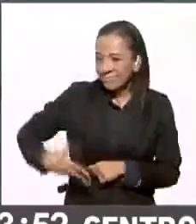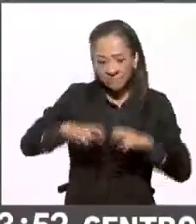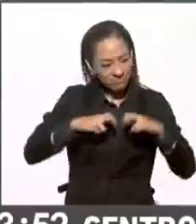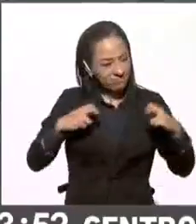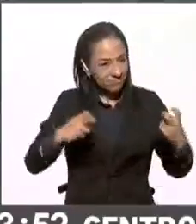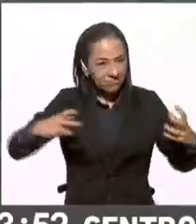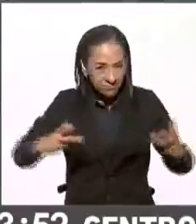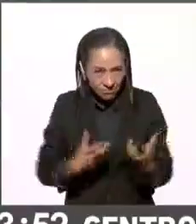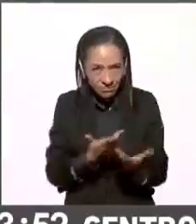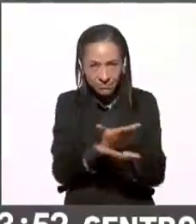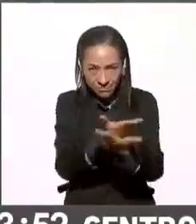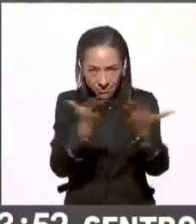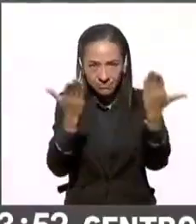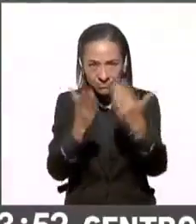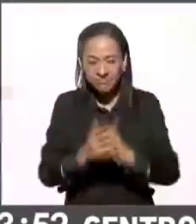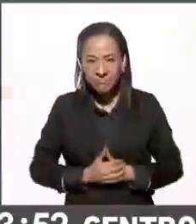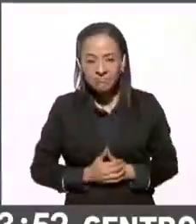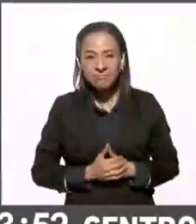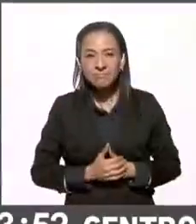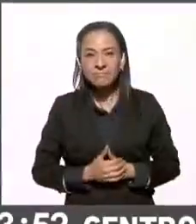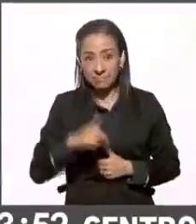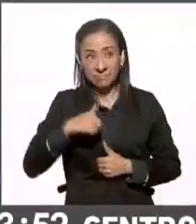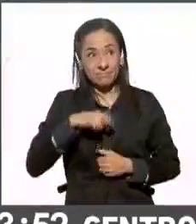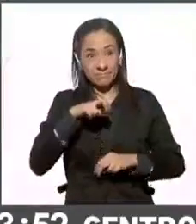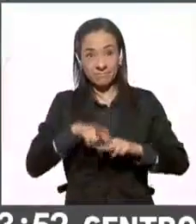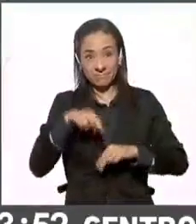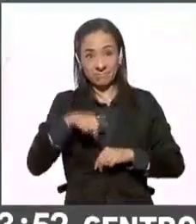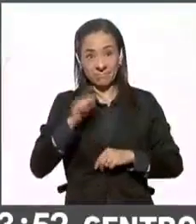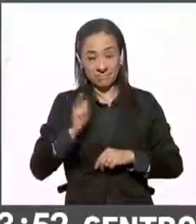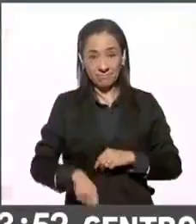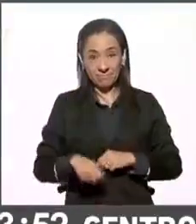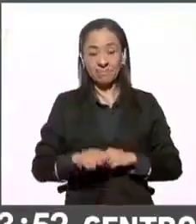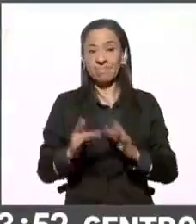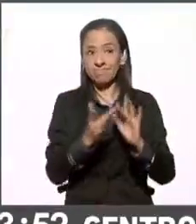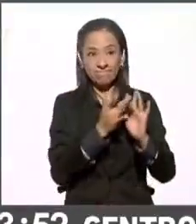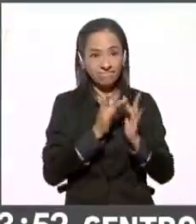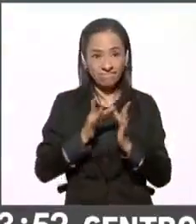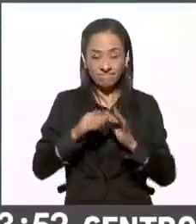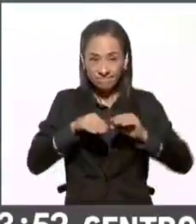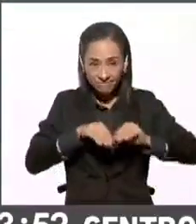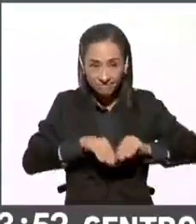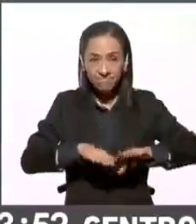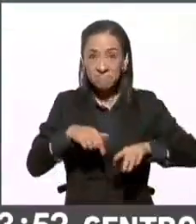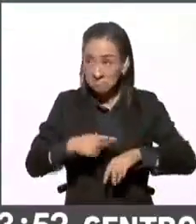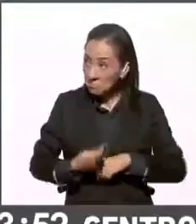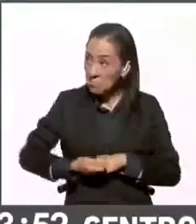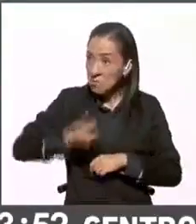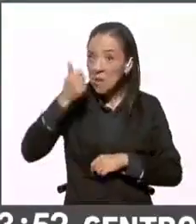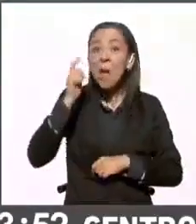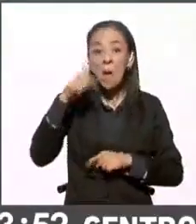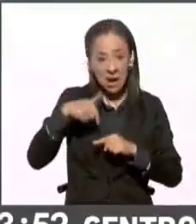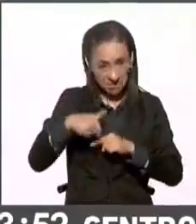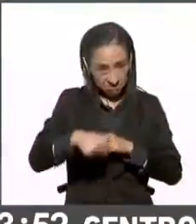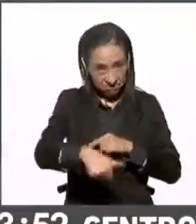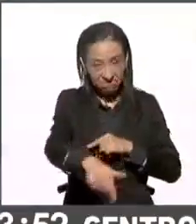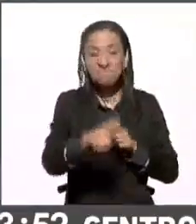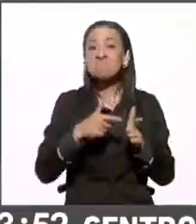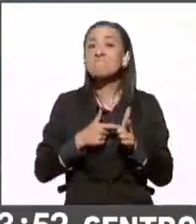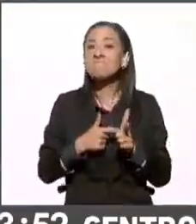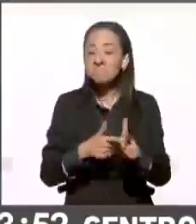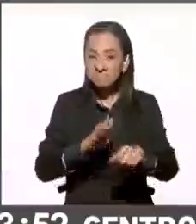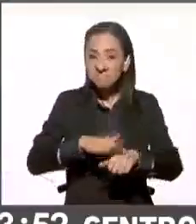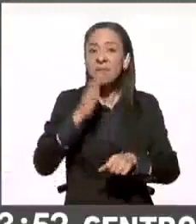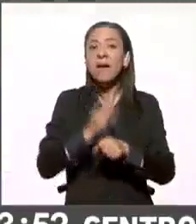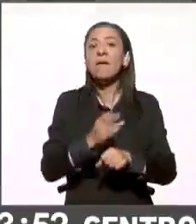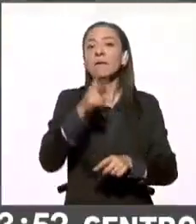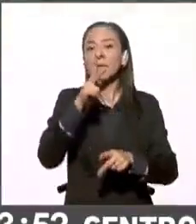ustedes y en este en este lugar de los medios públicos esperaría que fuera la primera de muchas colaboraciones con esto nos iríamos a una